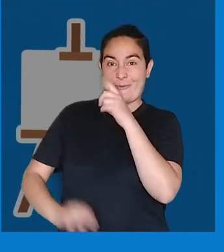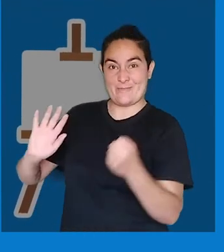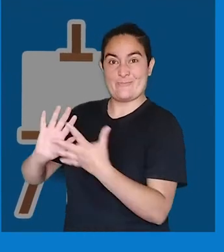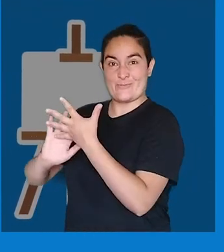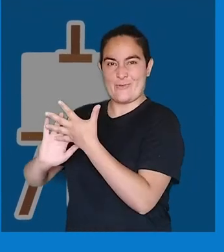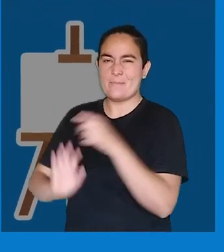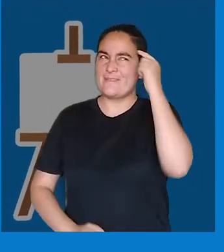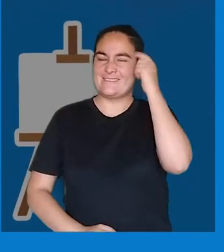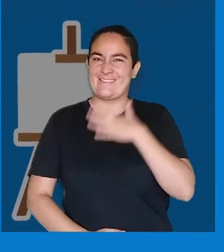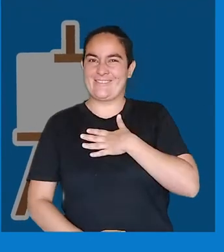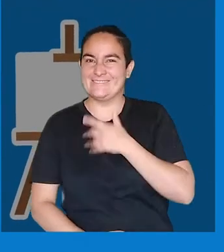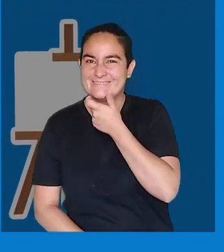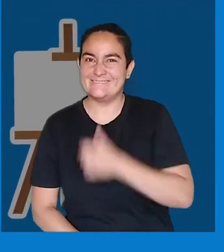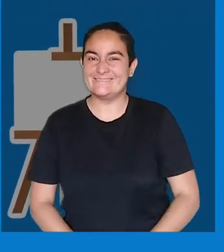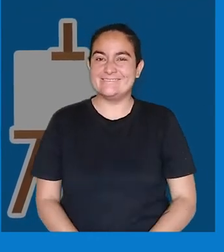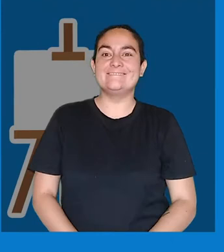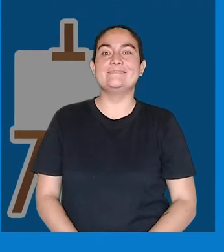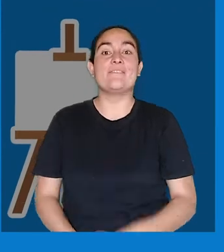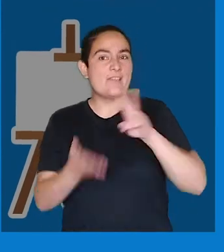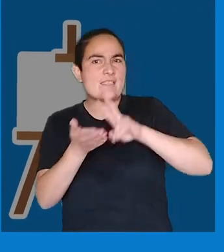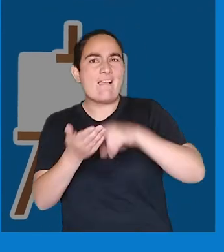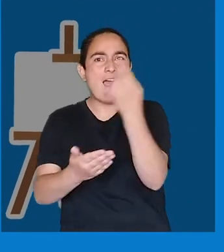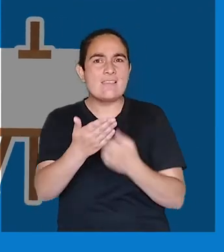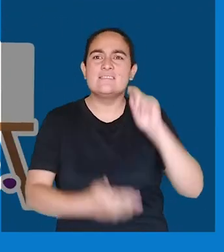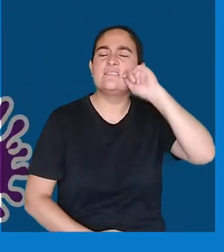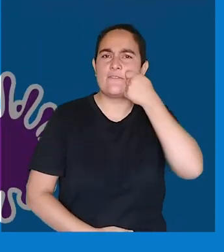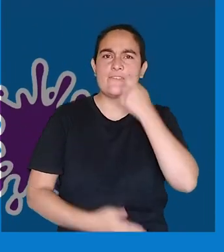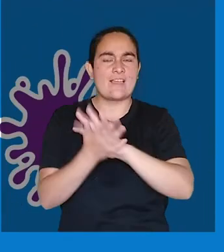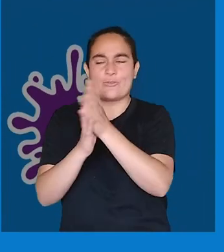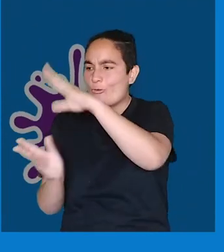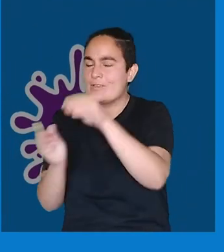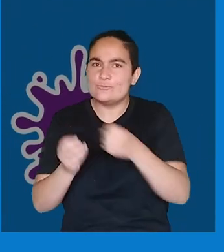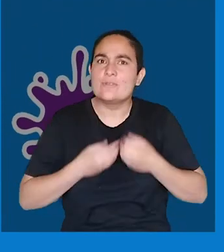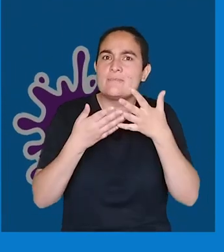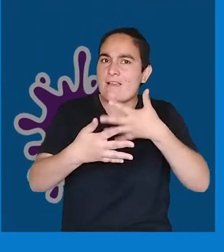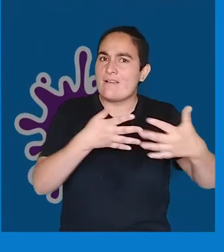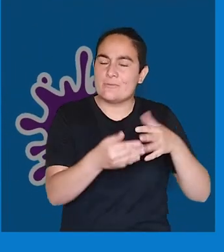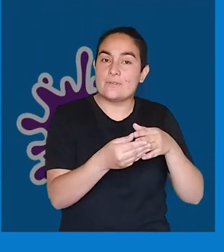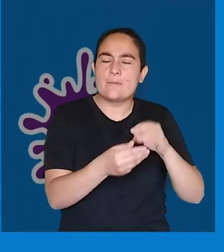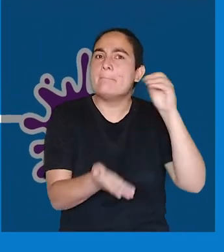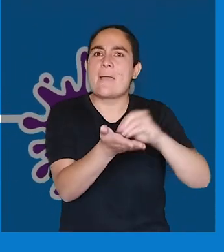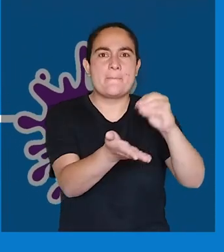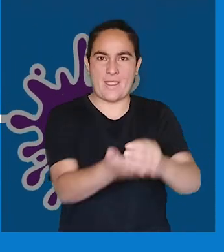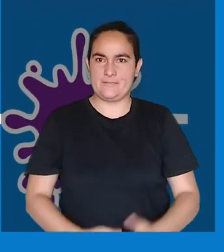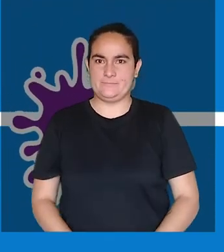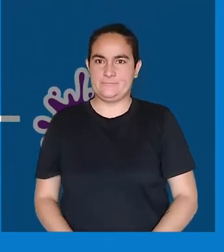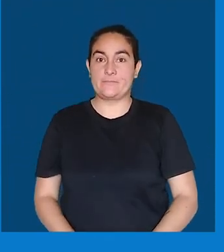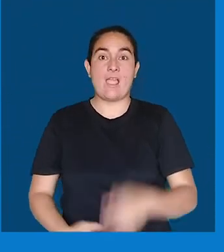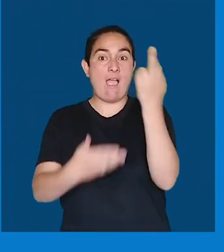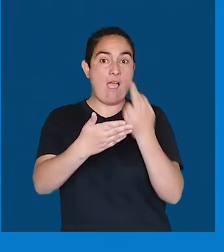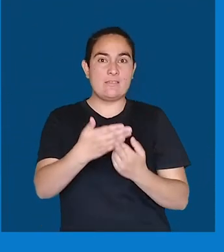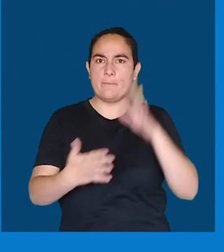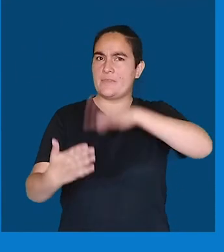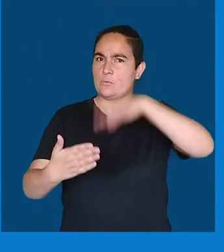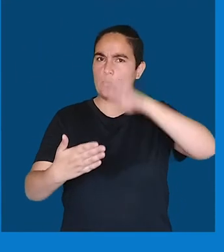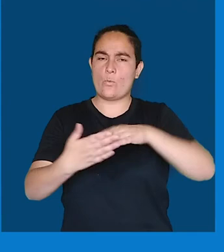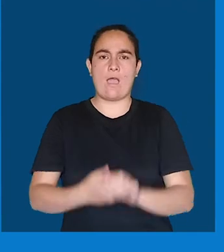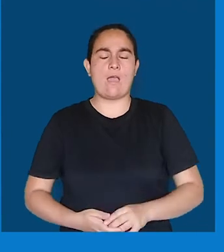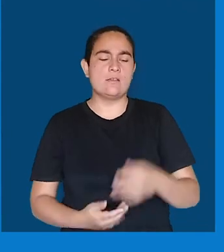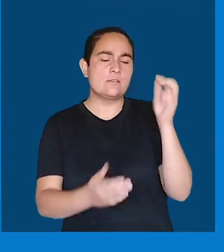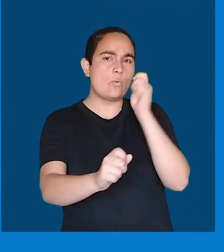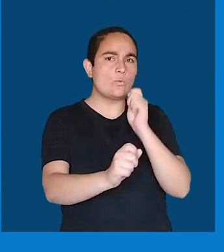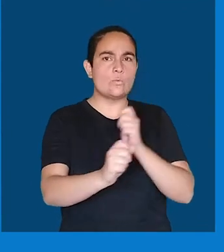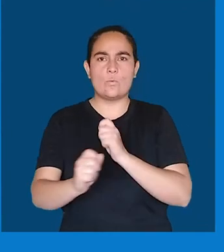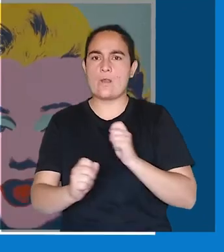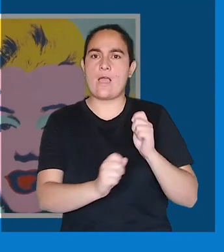un lienzo? Eso pensé yo. Bueno, la verdad es que el arte es bastante transversal. Hay arte de la pintura,